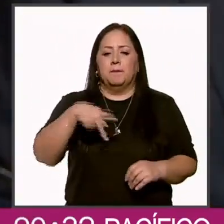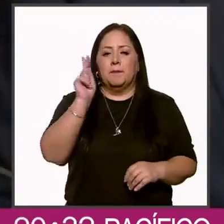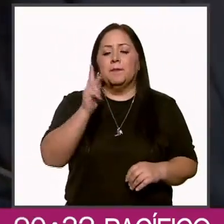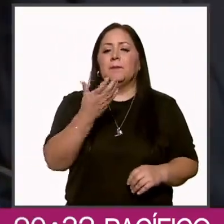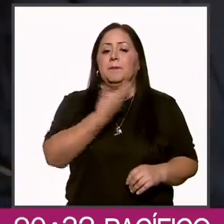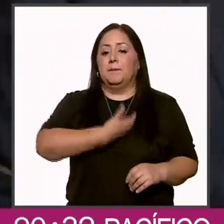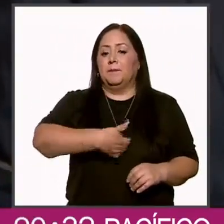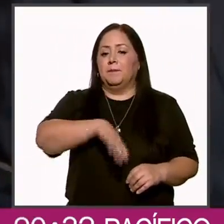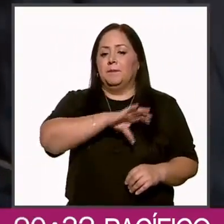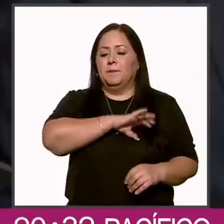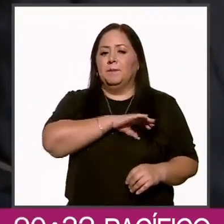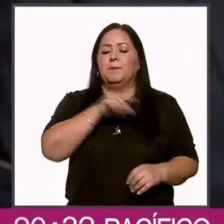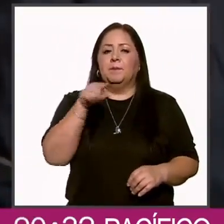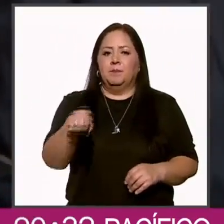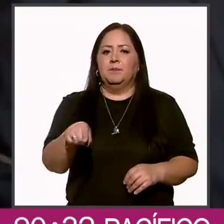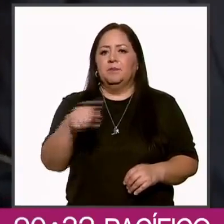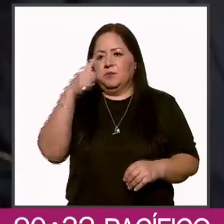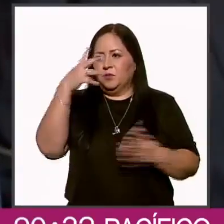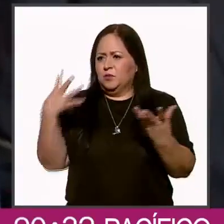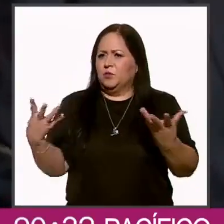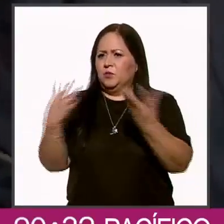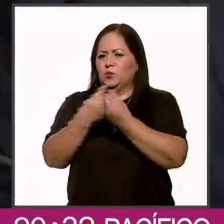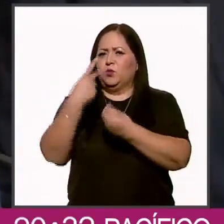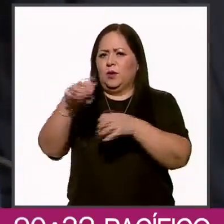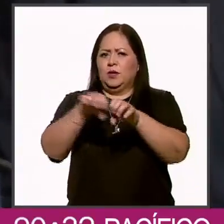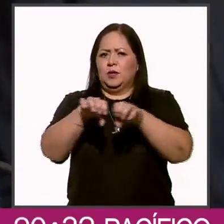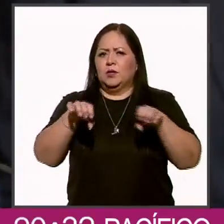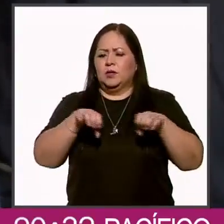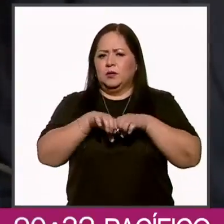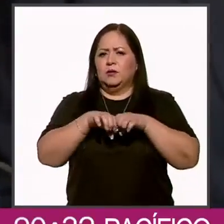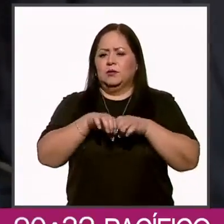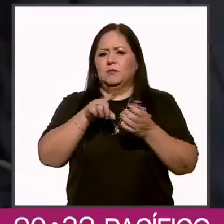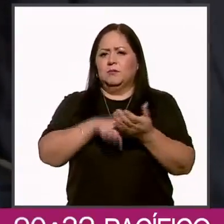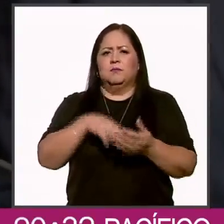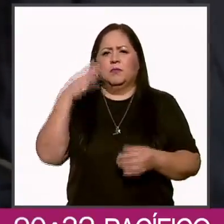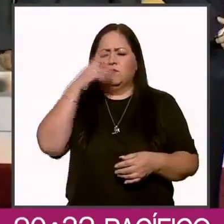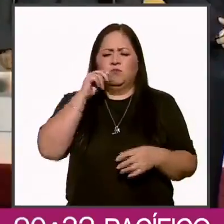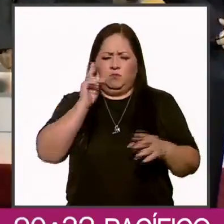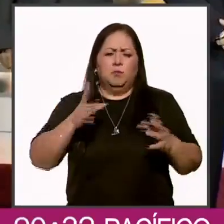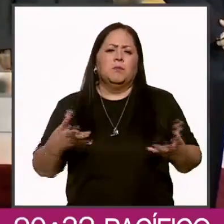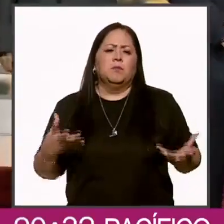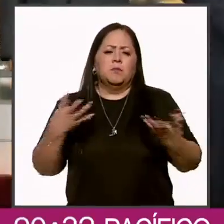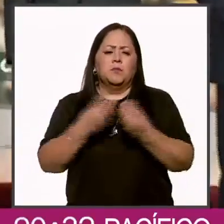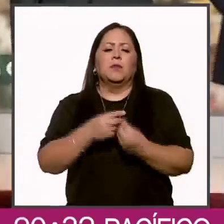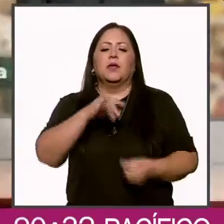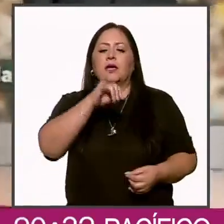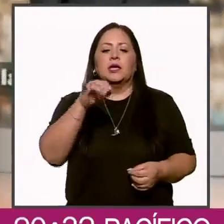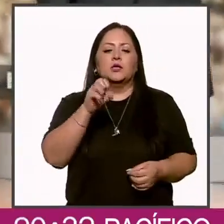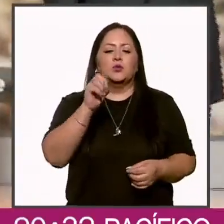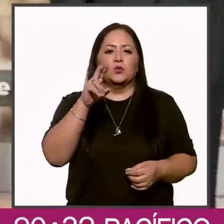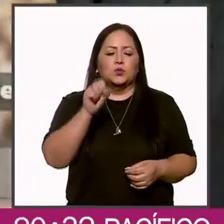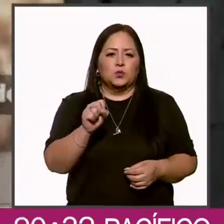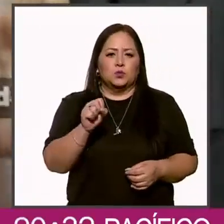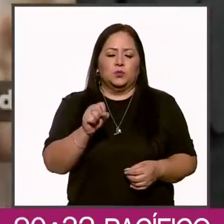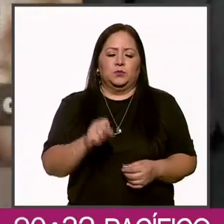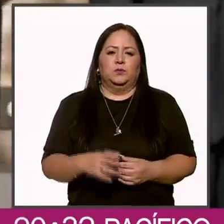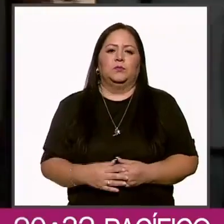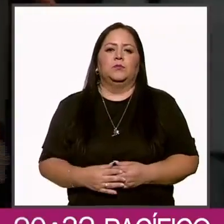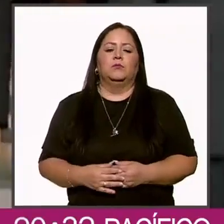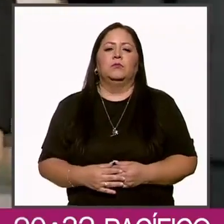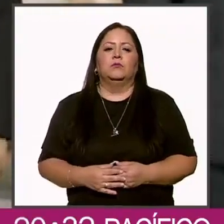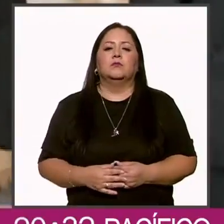Claudia sumó a su equipo a un marcialista de hueso colorado, a Jesús Valdés Peña.